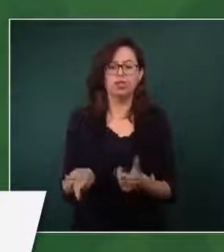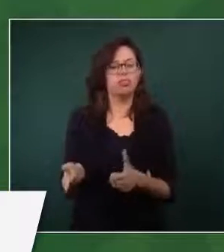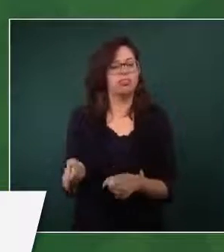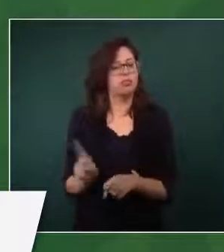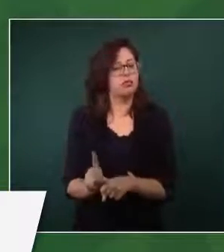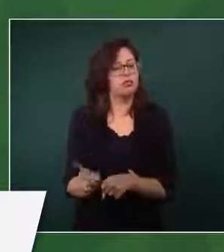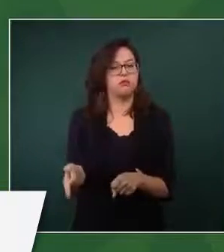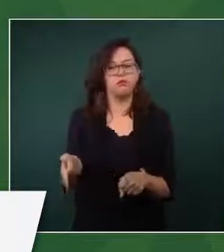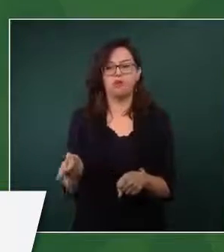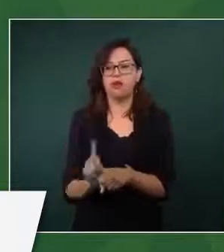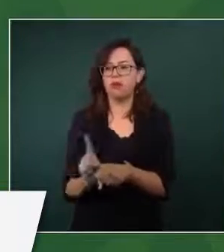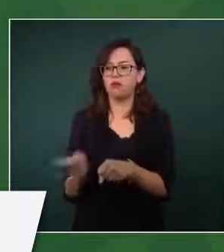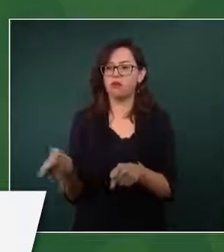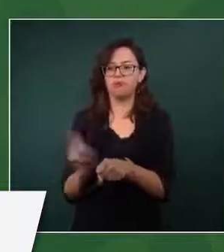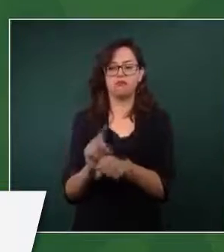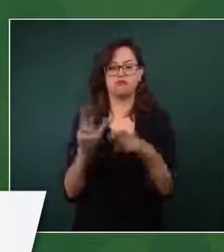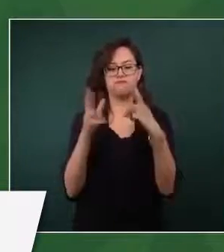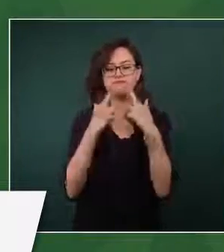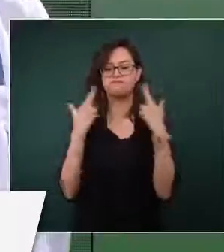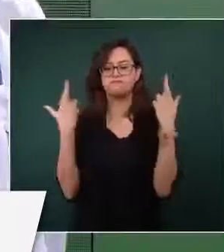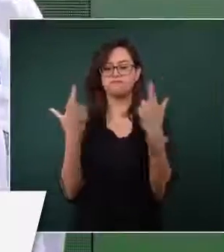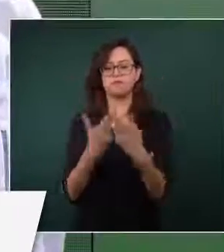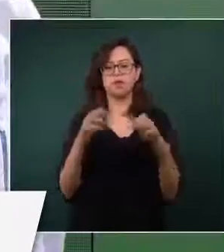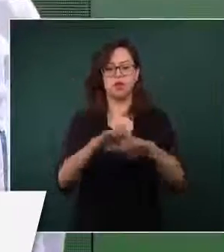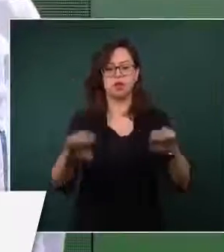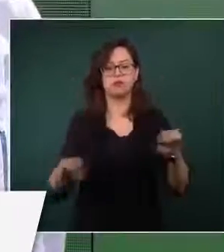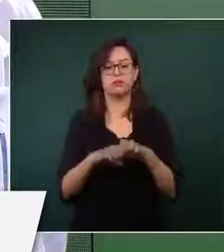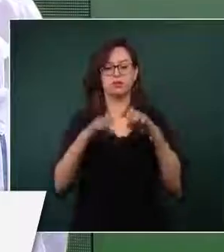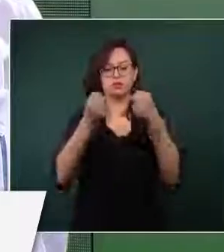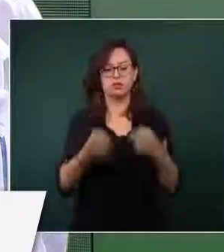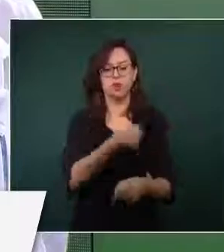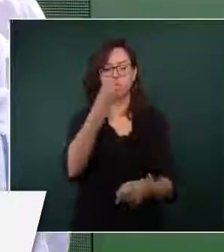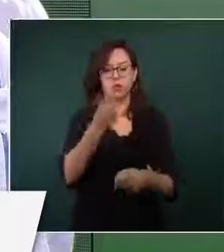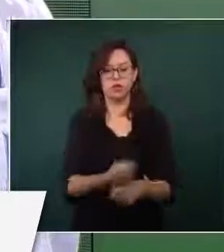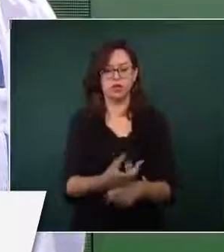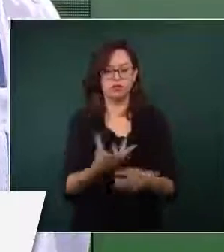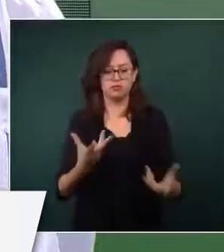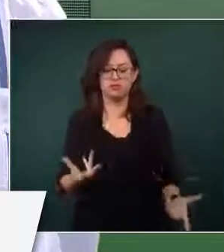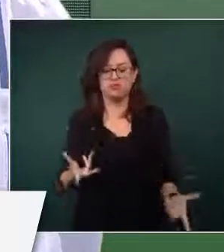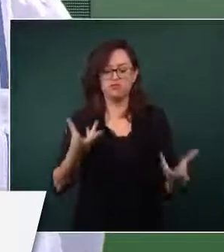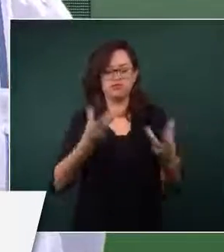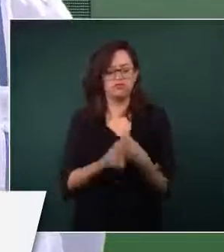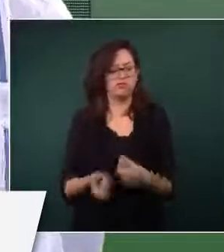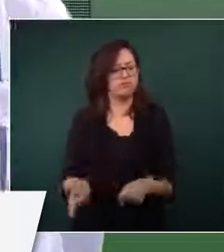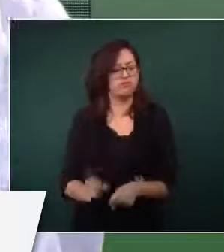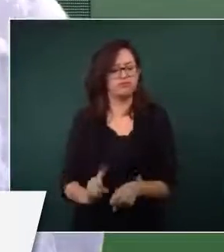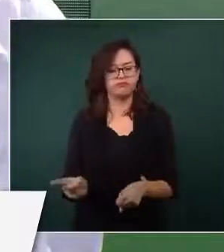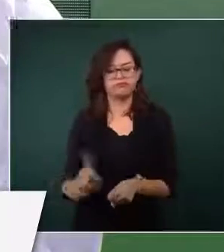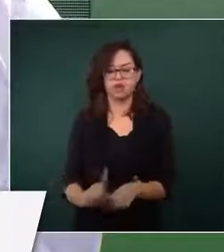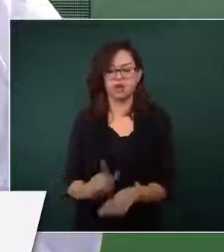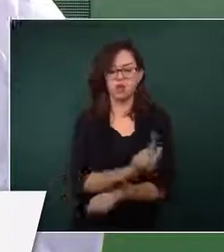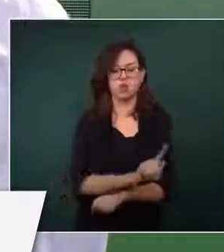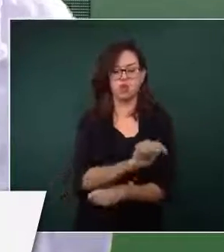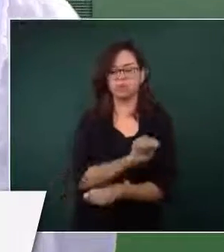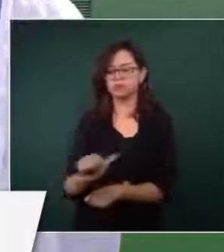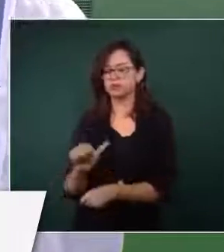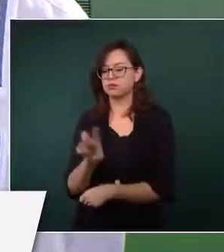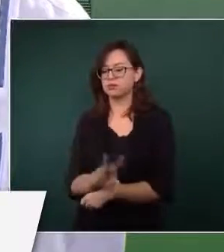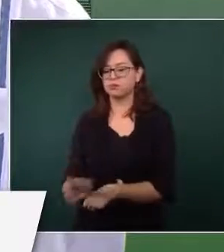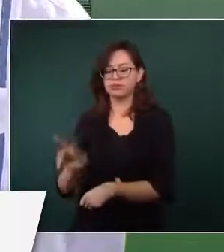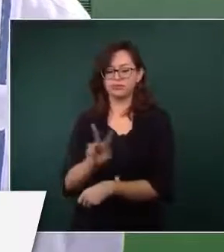los integrantes del Gabinete de Seguridad, de lunes a viernes,